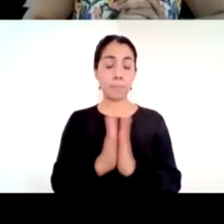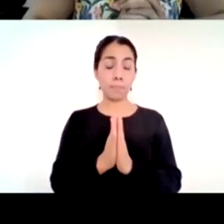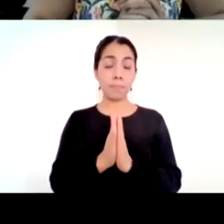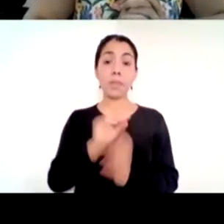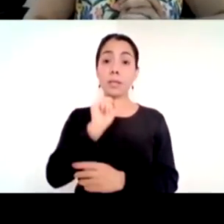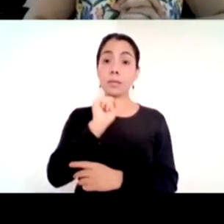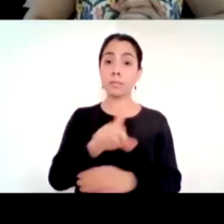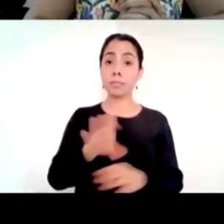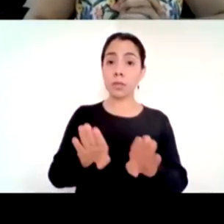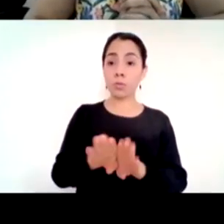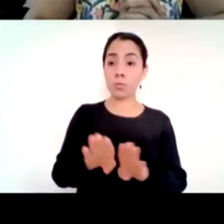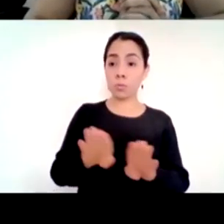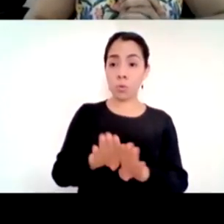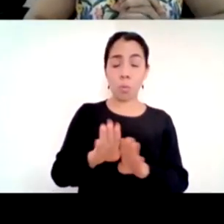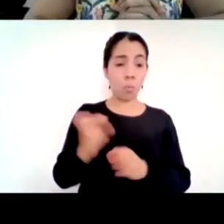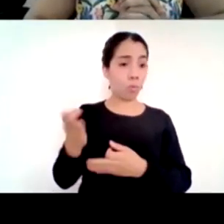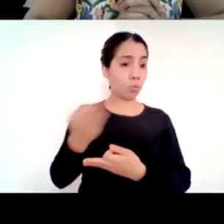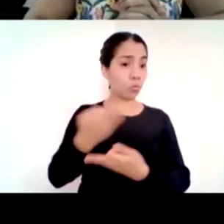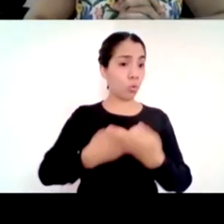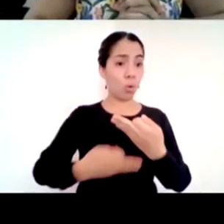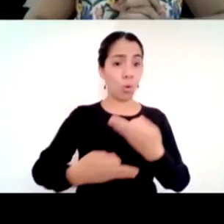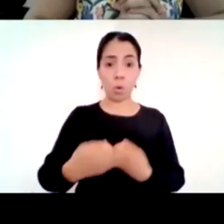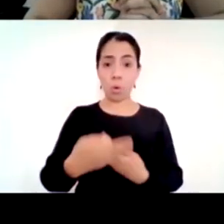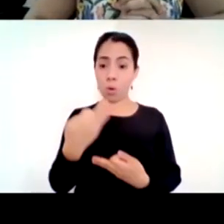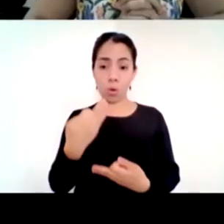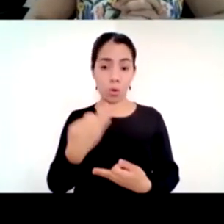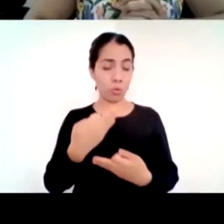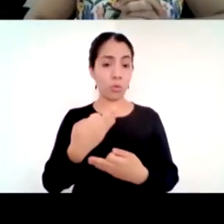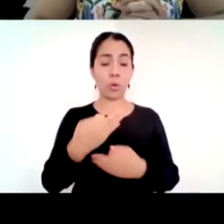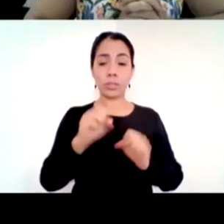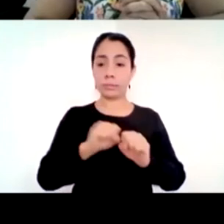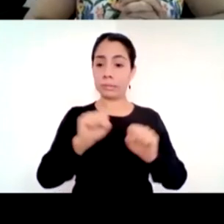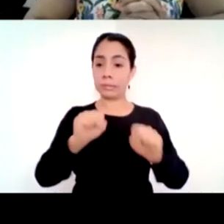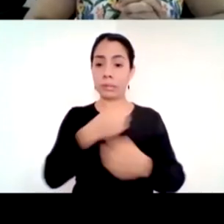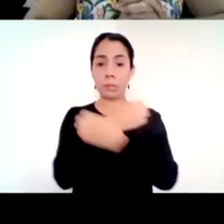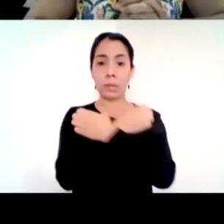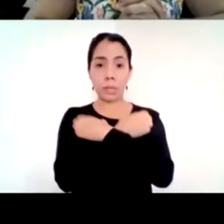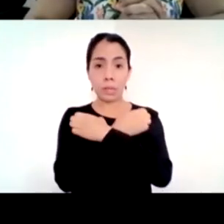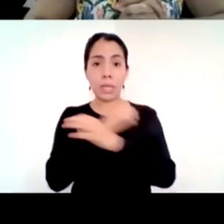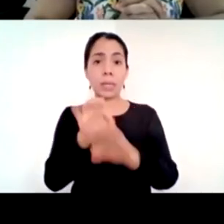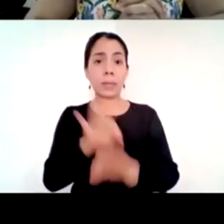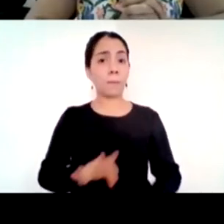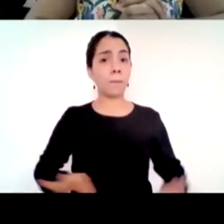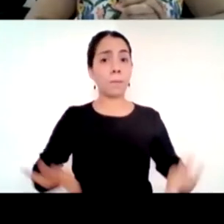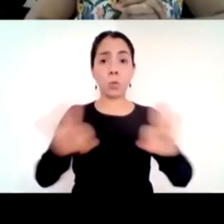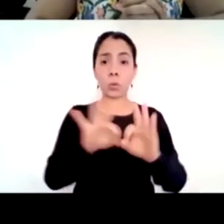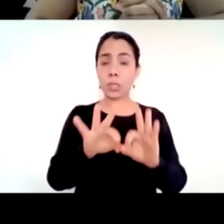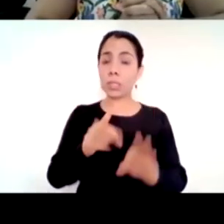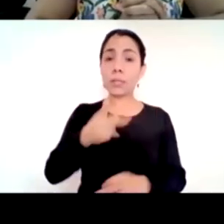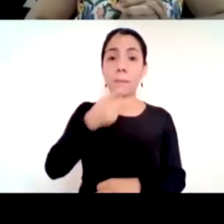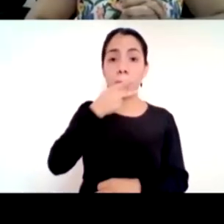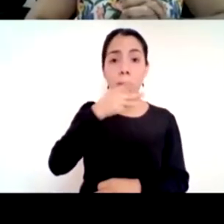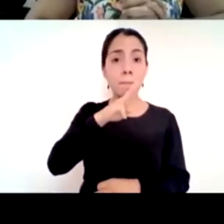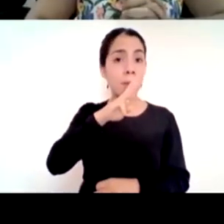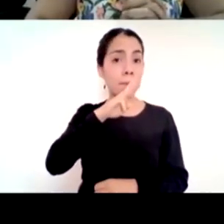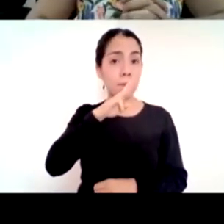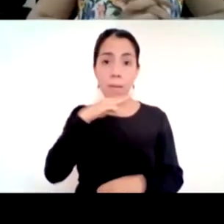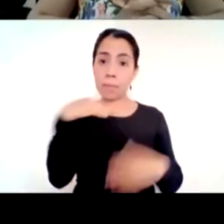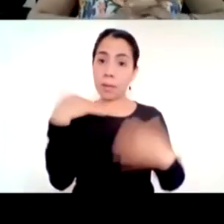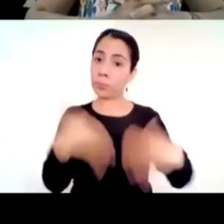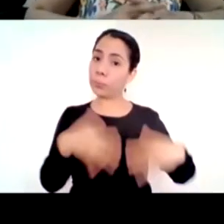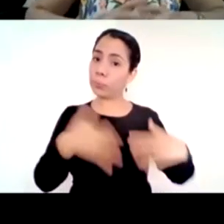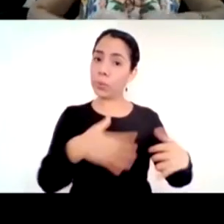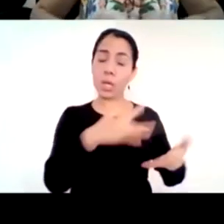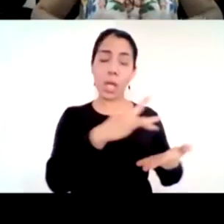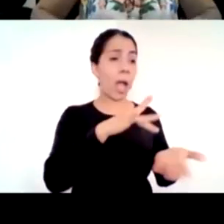ganó se ganó muchísimo en involucrar a los padres de familia en la educación de sus hijos padres y madres se ganó también muchísimo